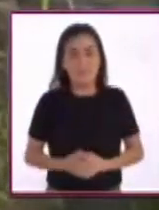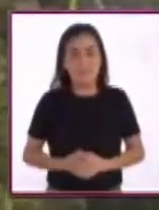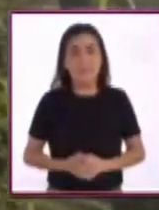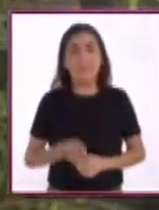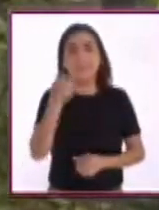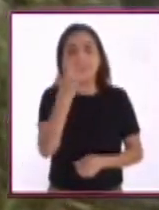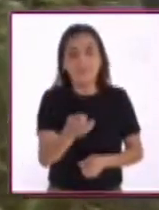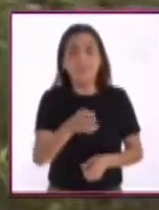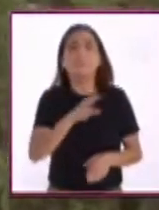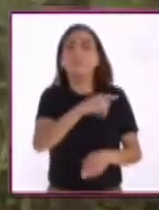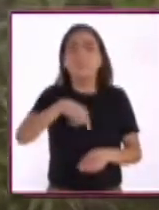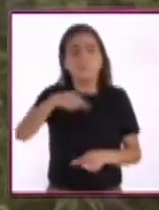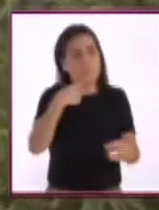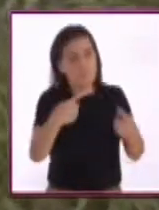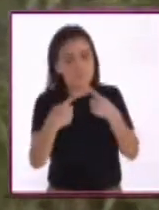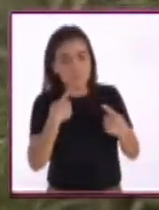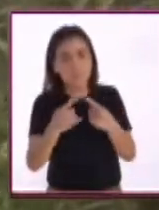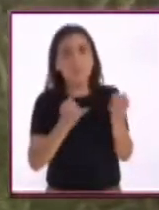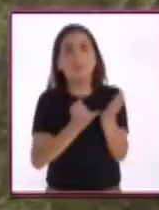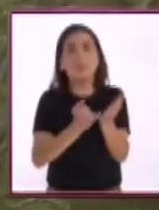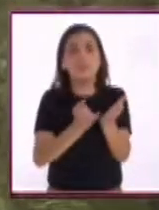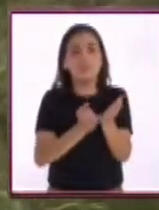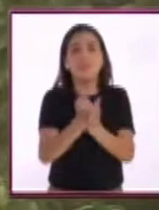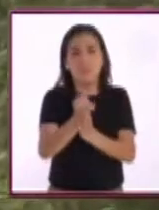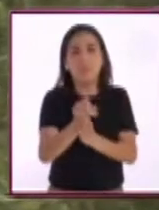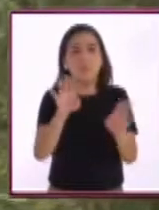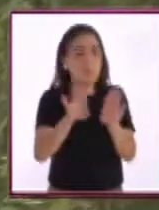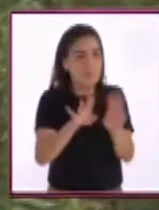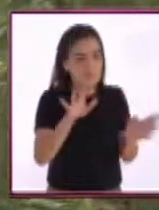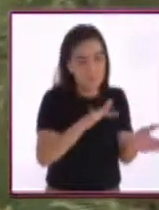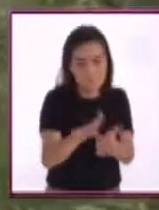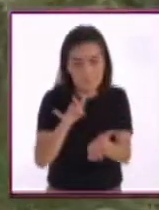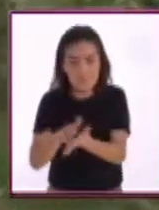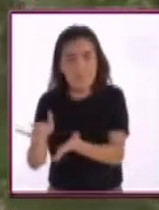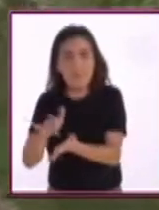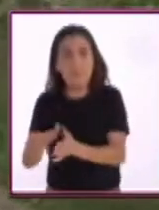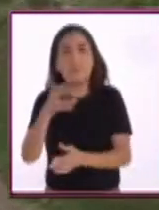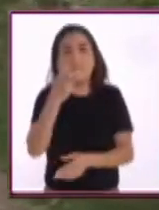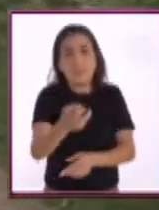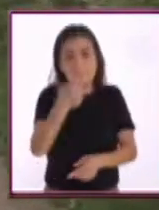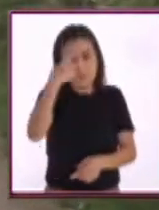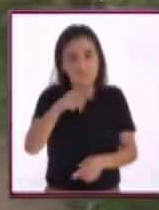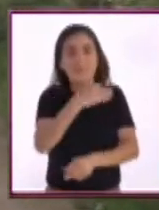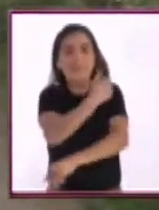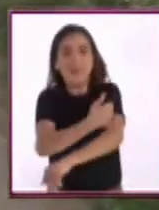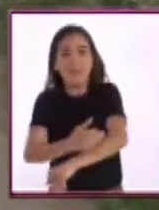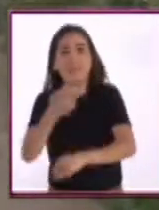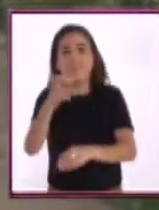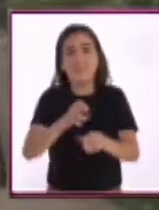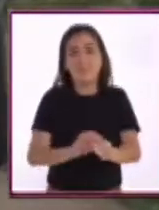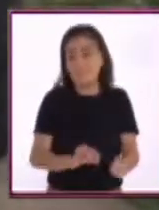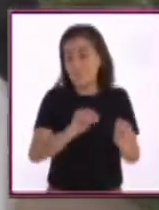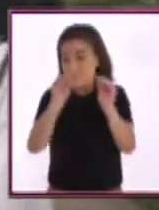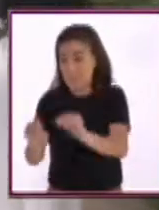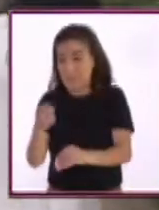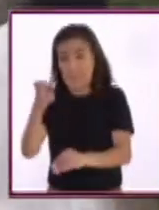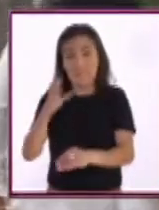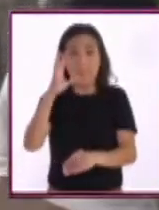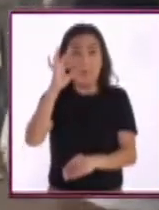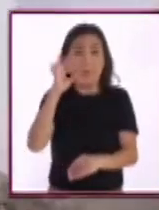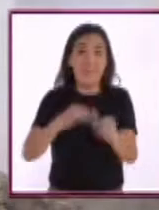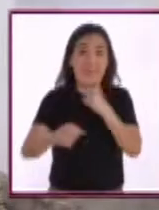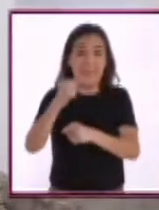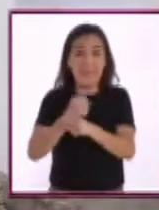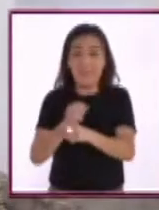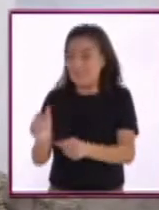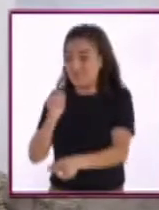alemana en México decidió apoyar un grupo de cuatro familias que estaban alojados desde hace más de 40